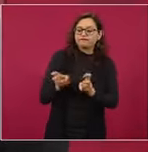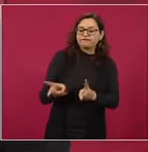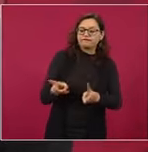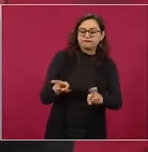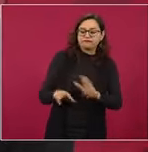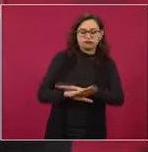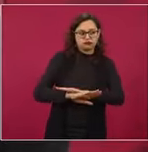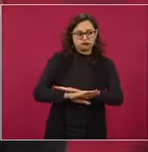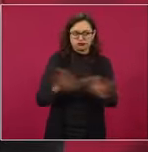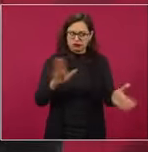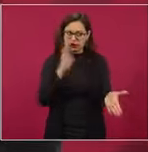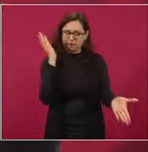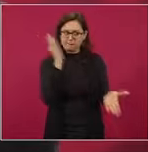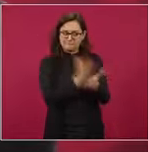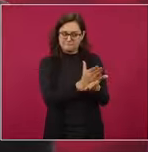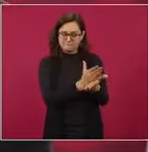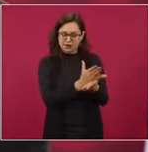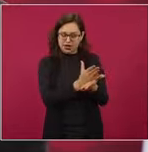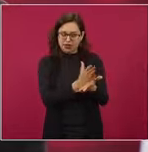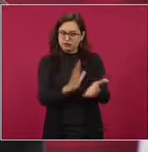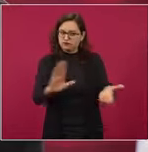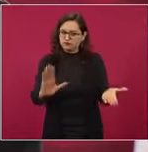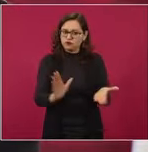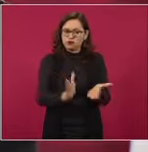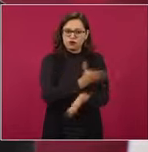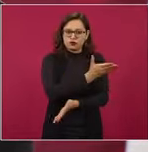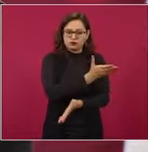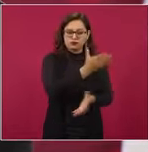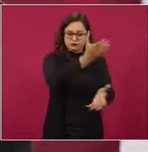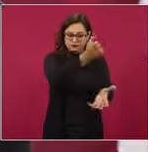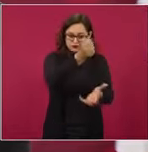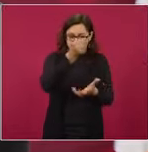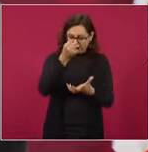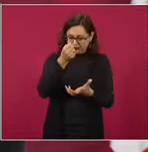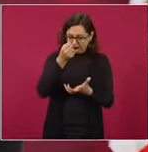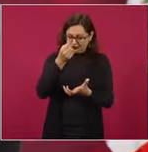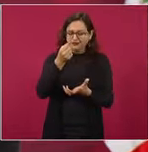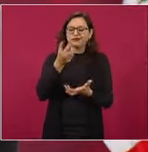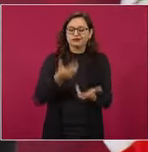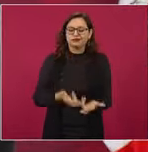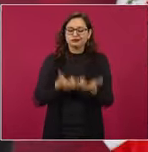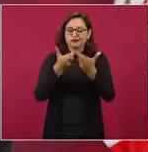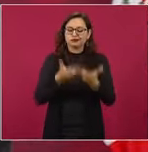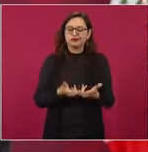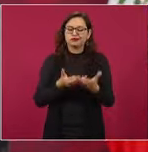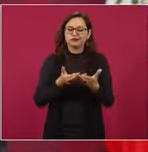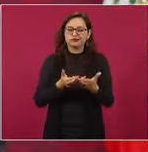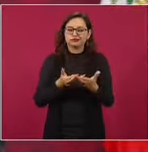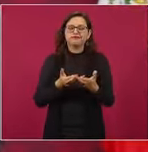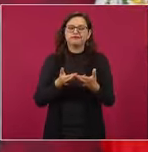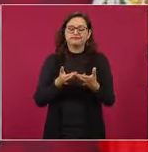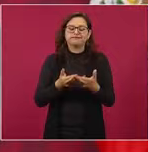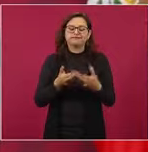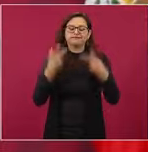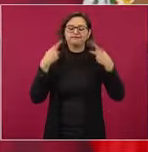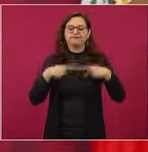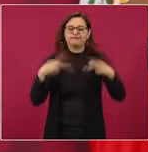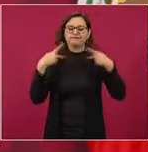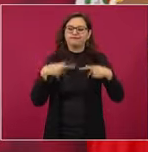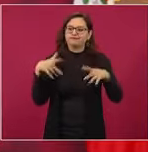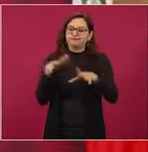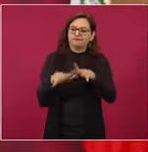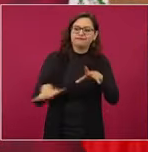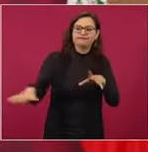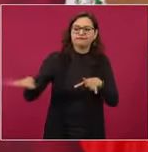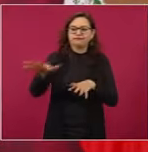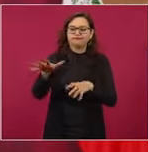ya no se roben, se destine al pueblo, sobre todo a los